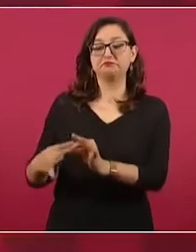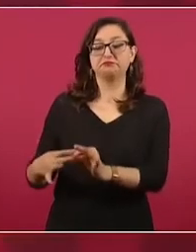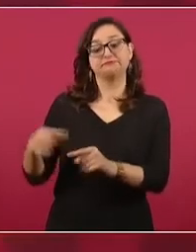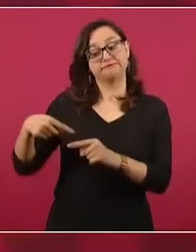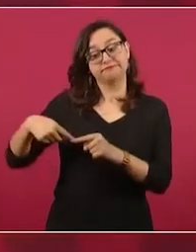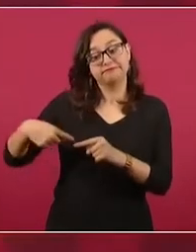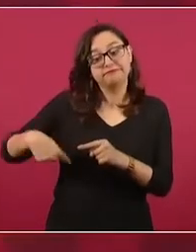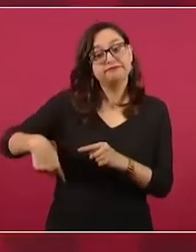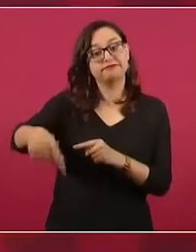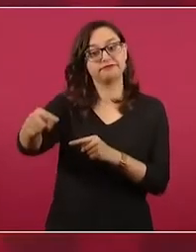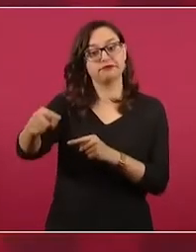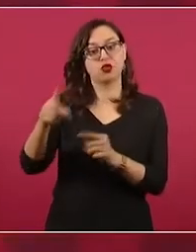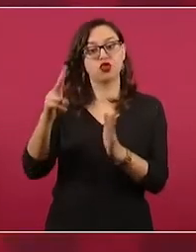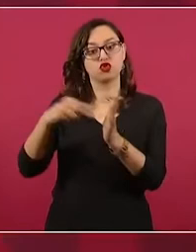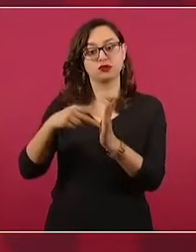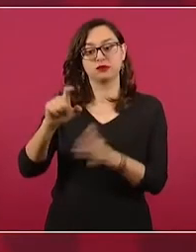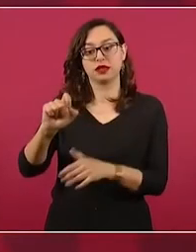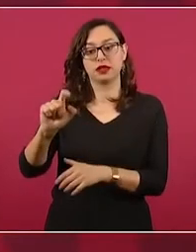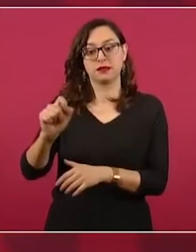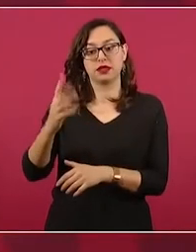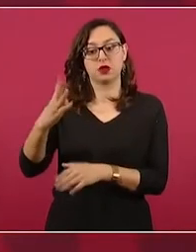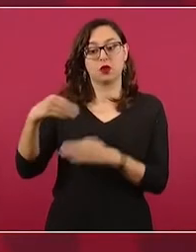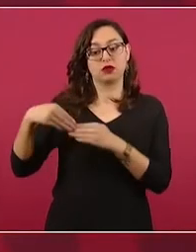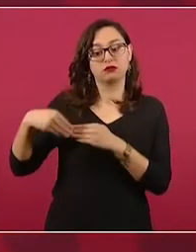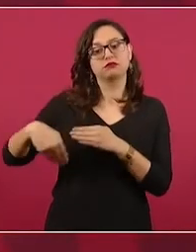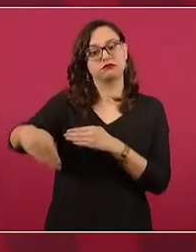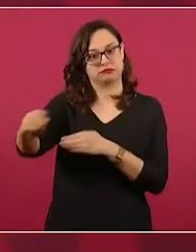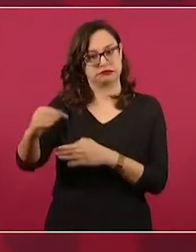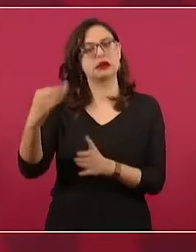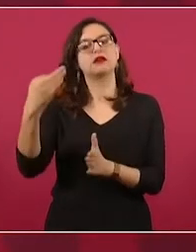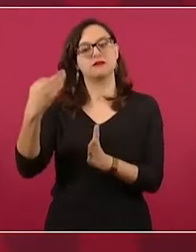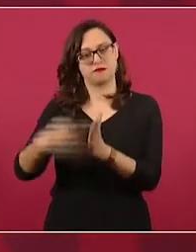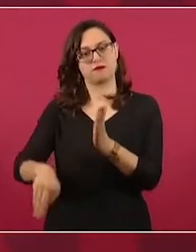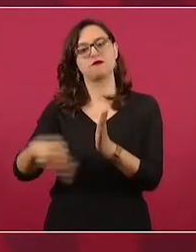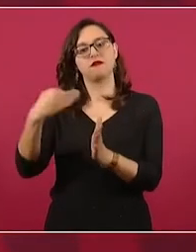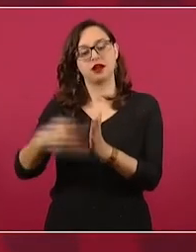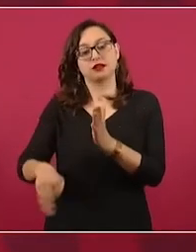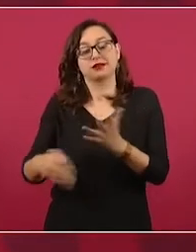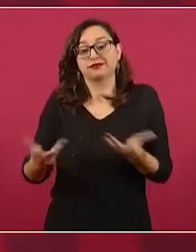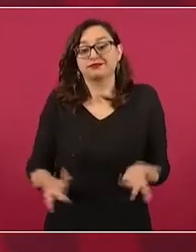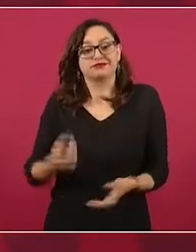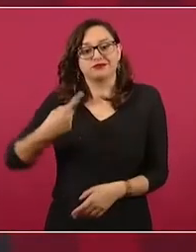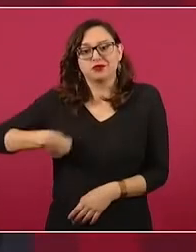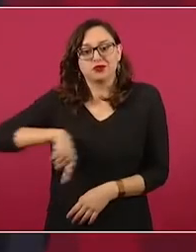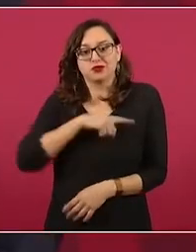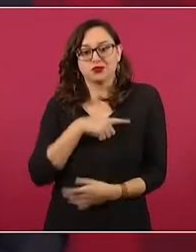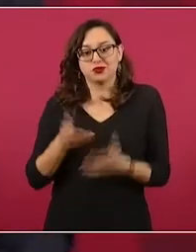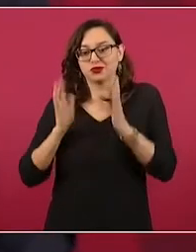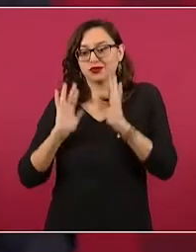Porque ya no nos va a alcanzar a nosotros sobre todo el tiempo.